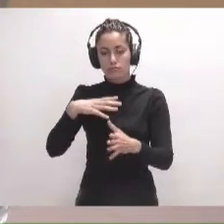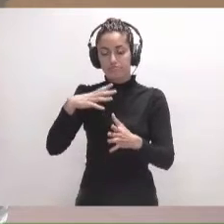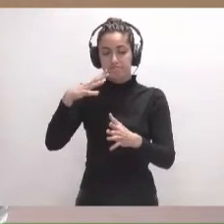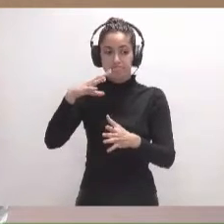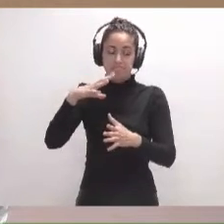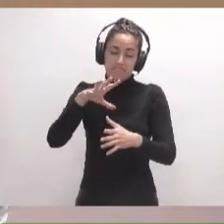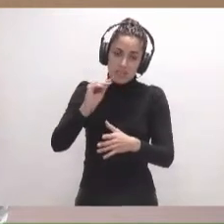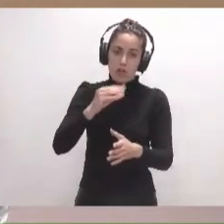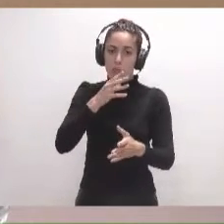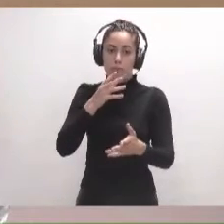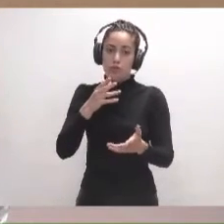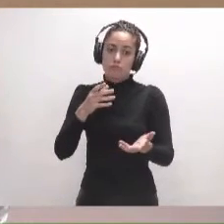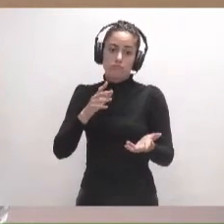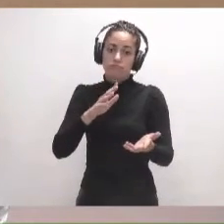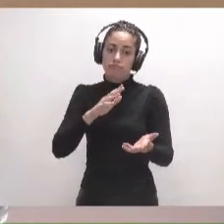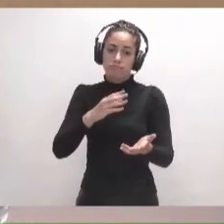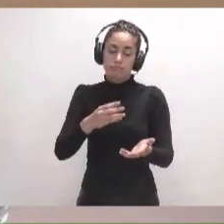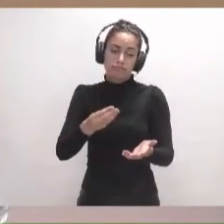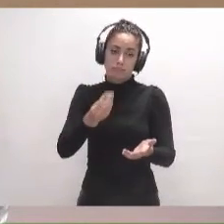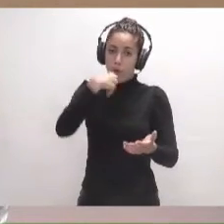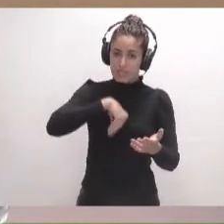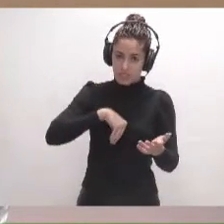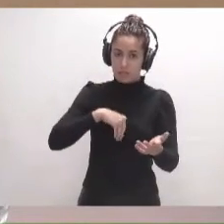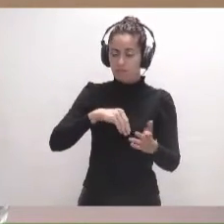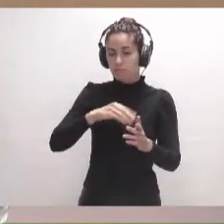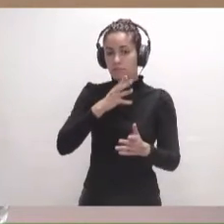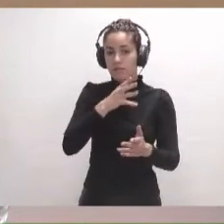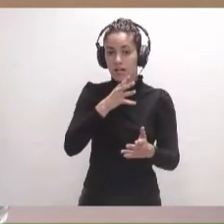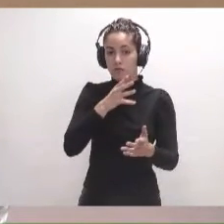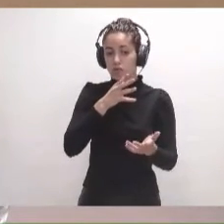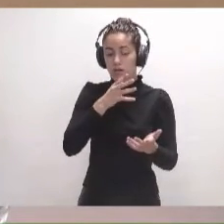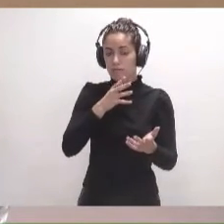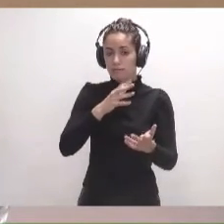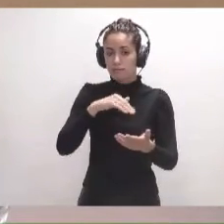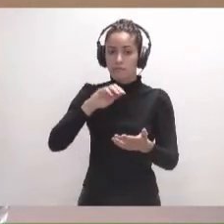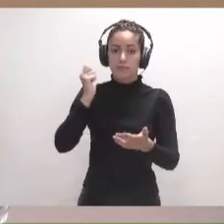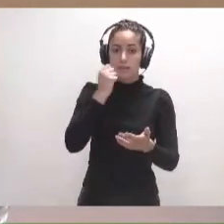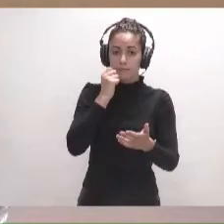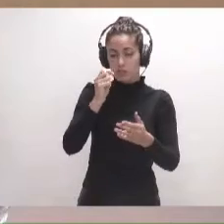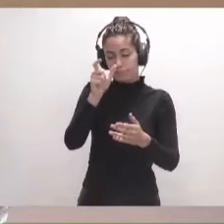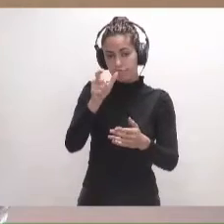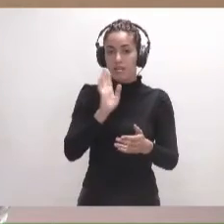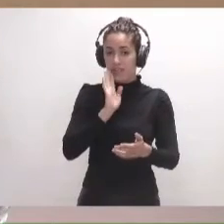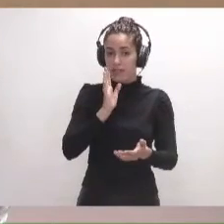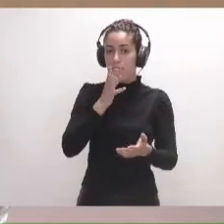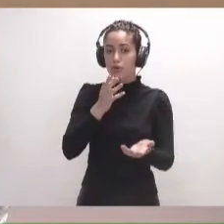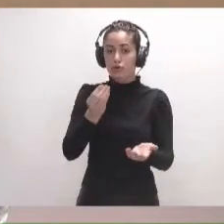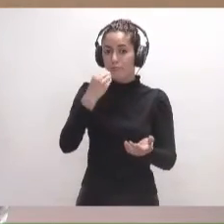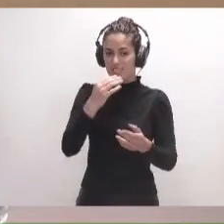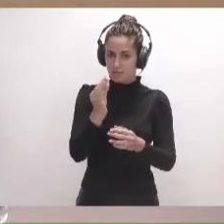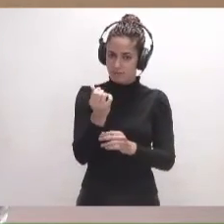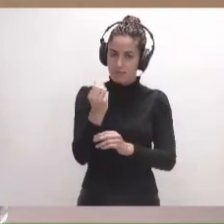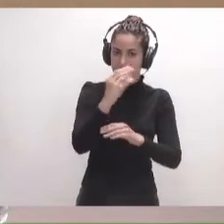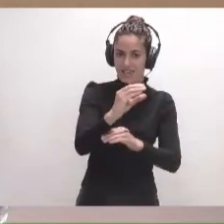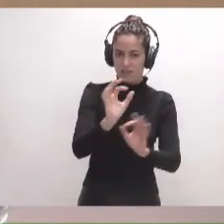omitir, cuando se omite una de las causas que daría cabida a esta reclamación de los artesanos, es por omitir crédito